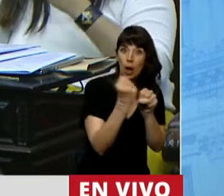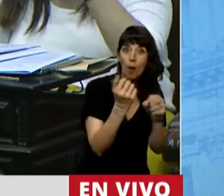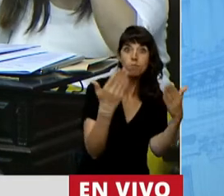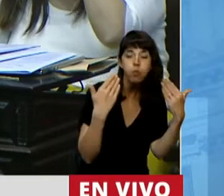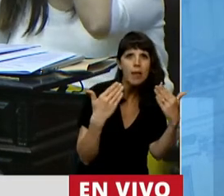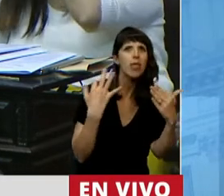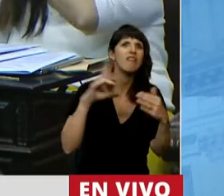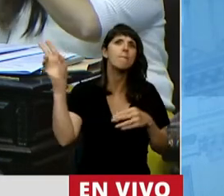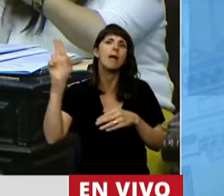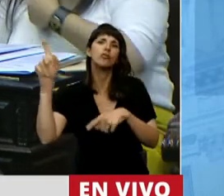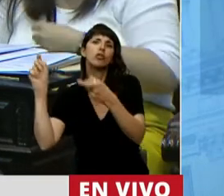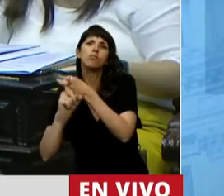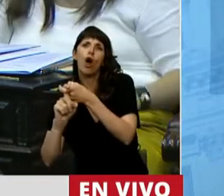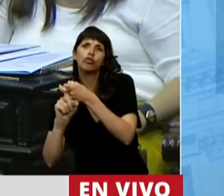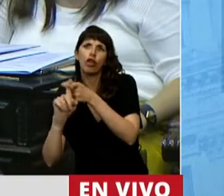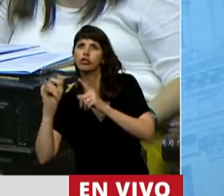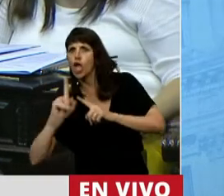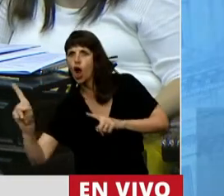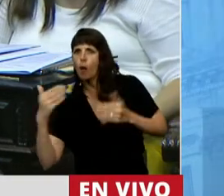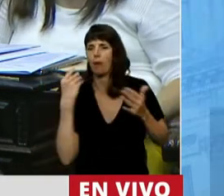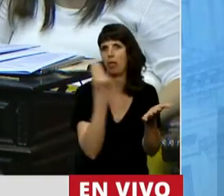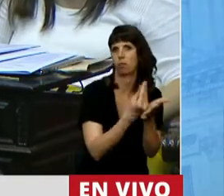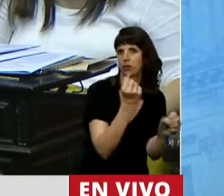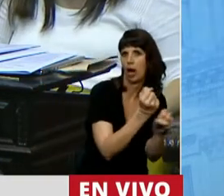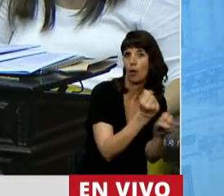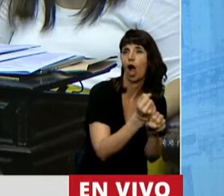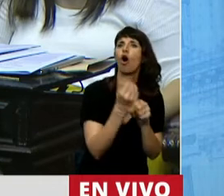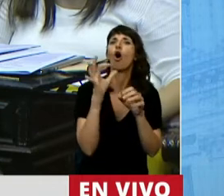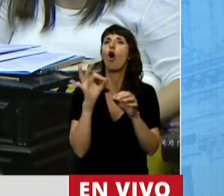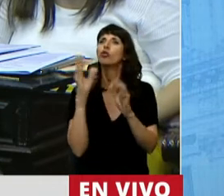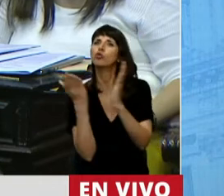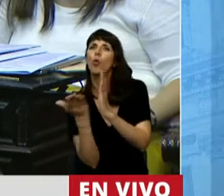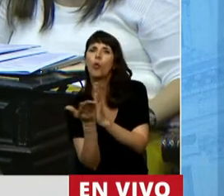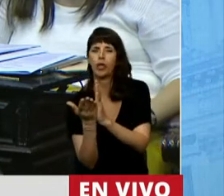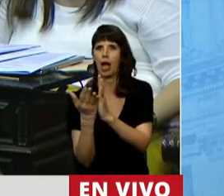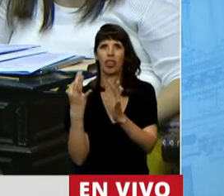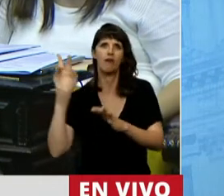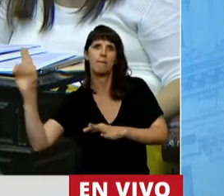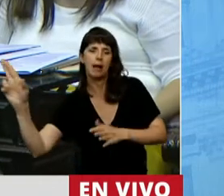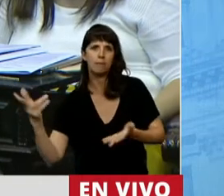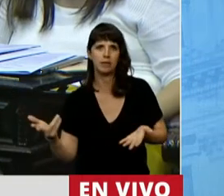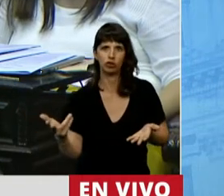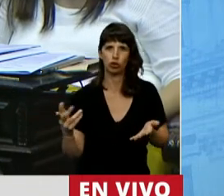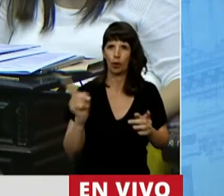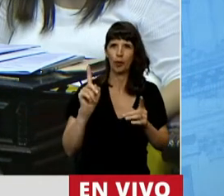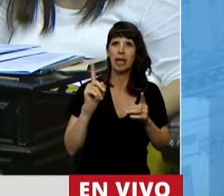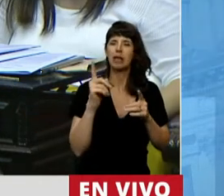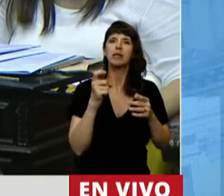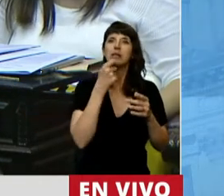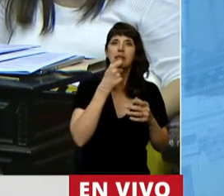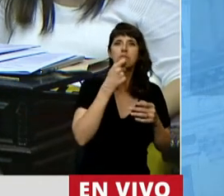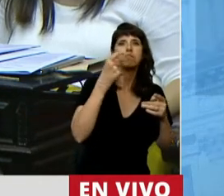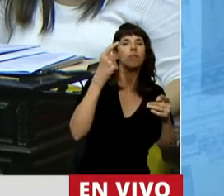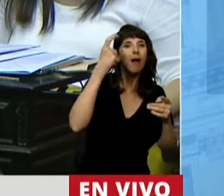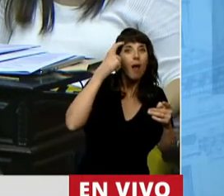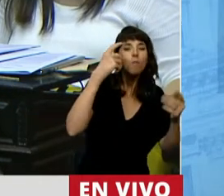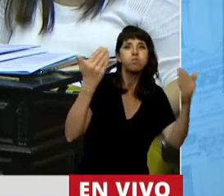pedir permiso al marido para estudiar. No eran nuestras condiciones intelectuales consideradas en la misma